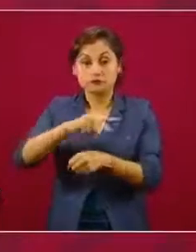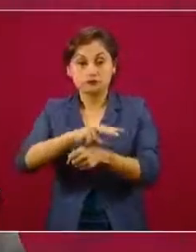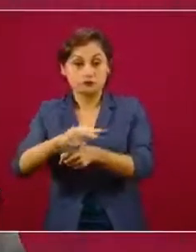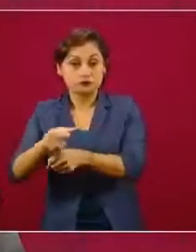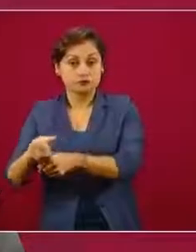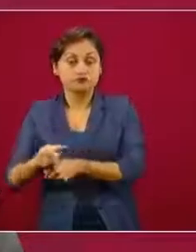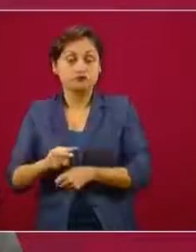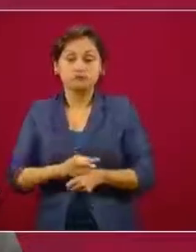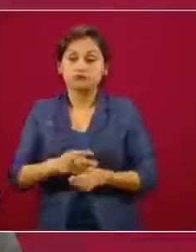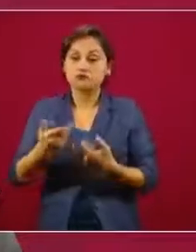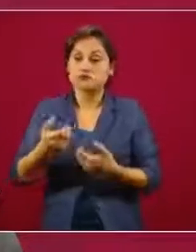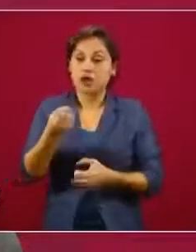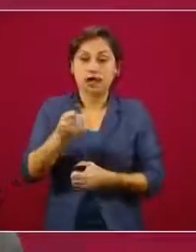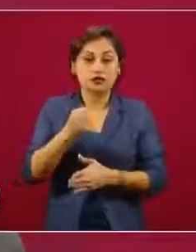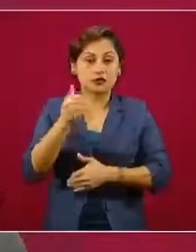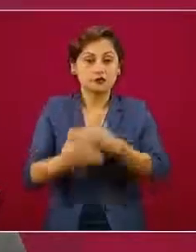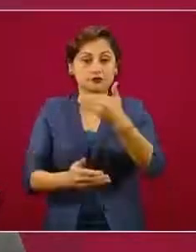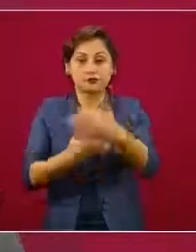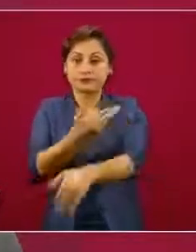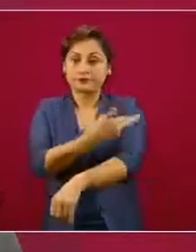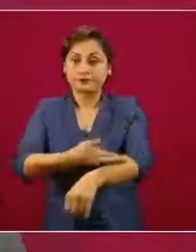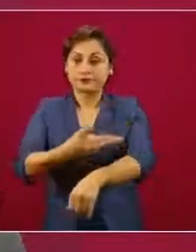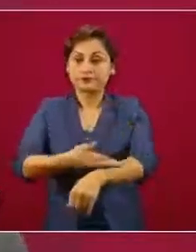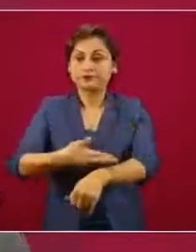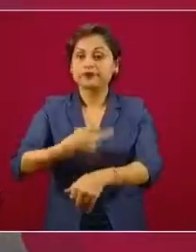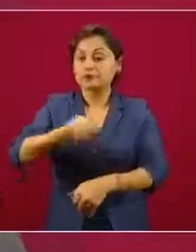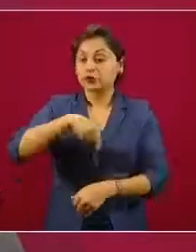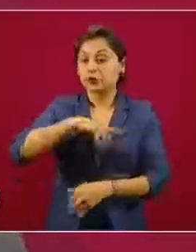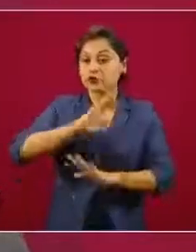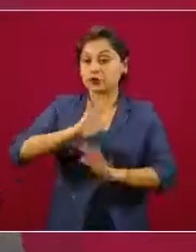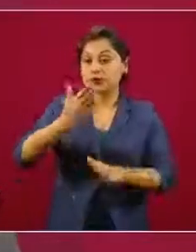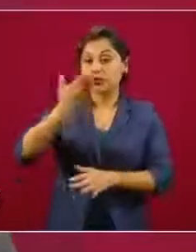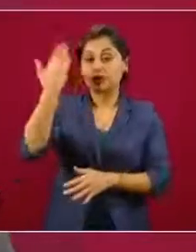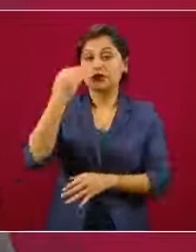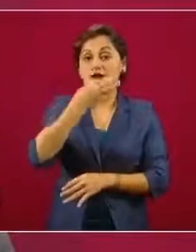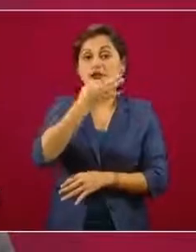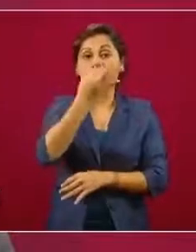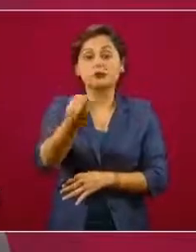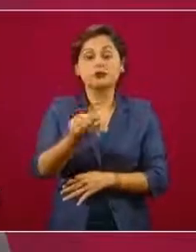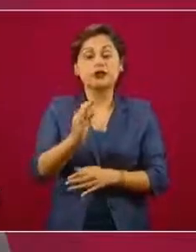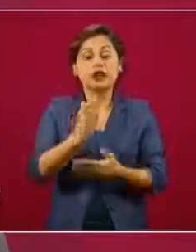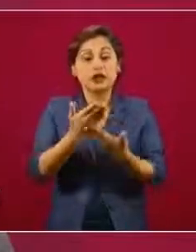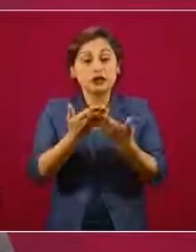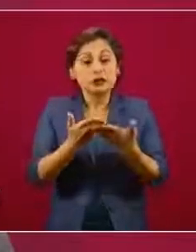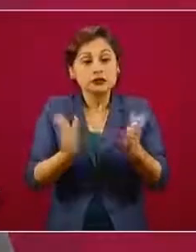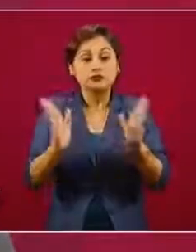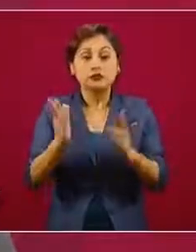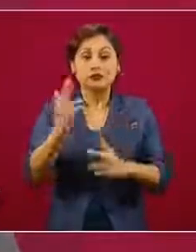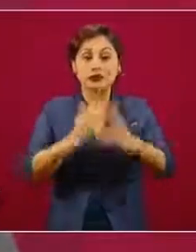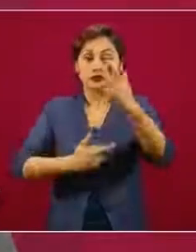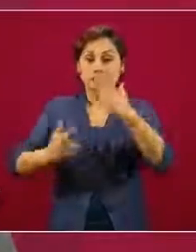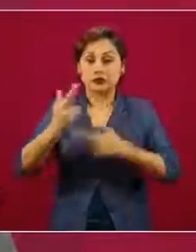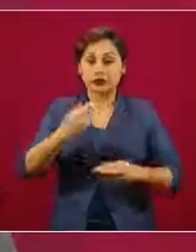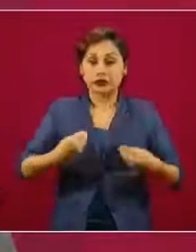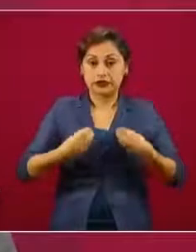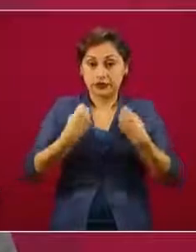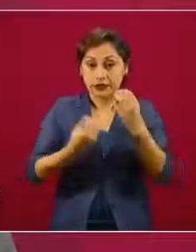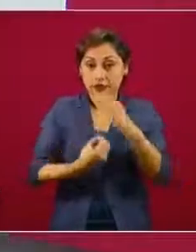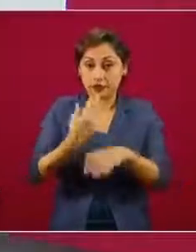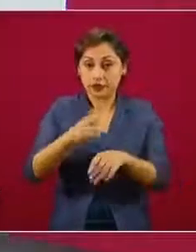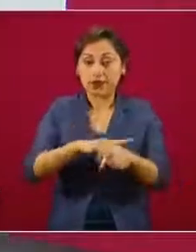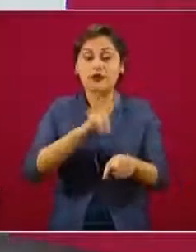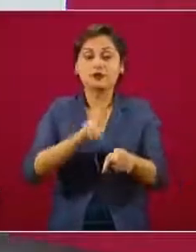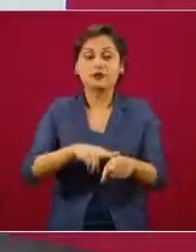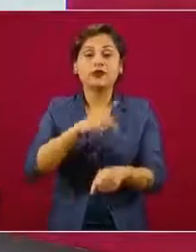proceso que tiene que ser, como hemos dicho, saludable, seguro y sobre todo solidario. Todos tenemos que poner de nuestra